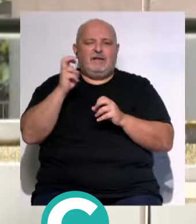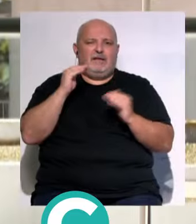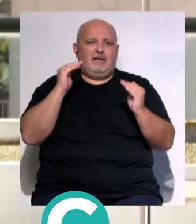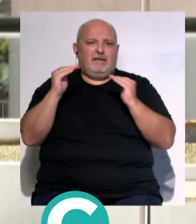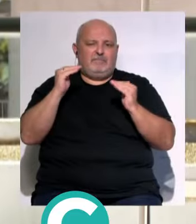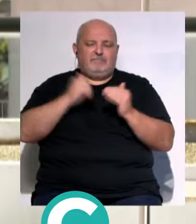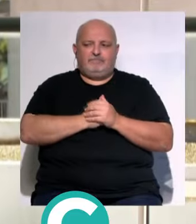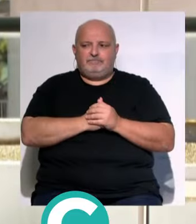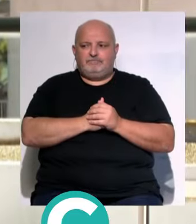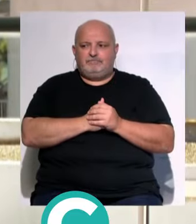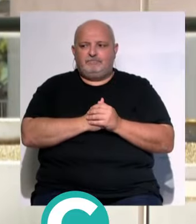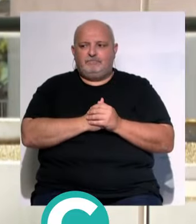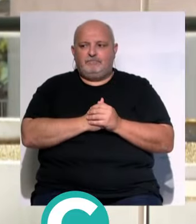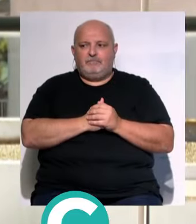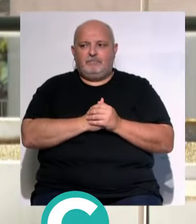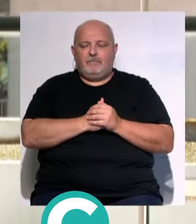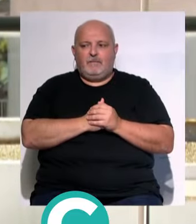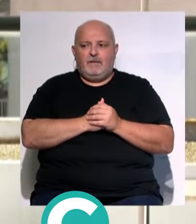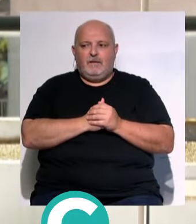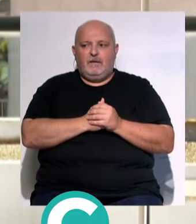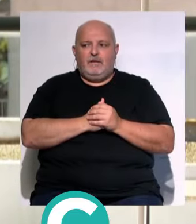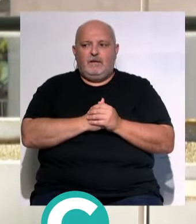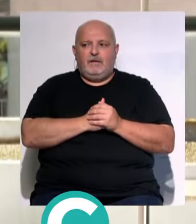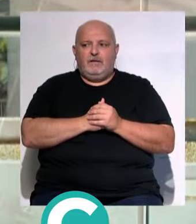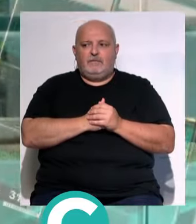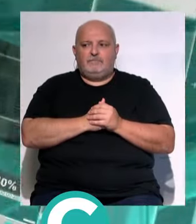temporalidad. Imagínense una situación de bandera roja...